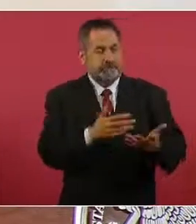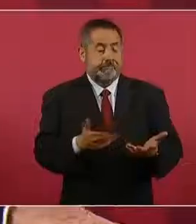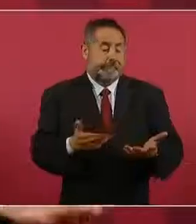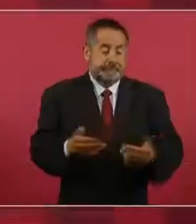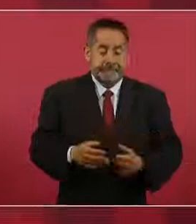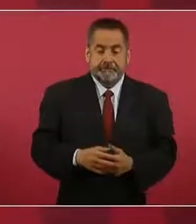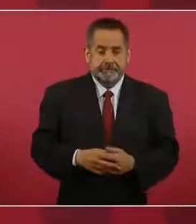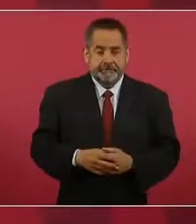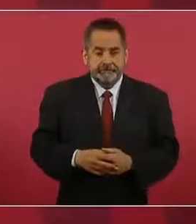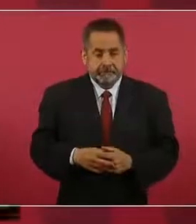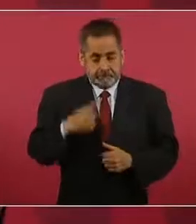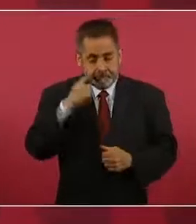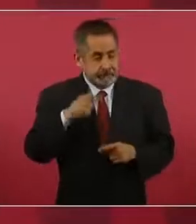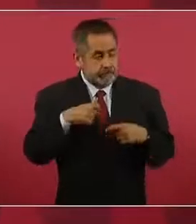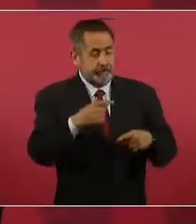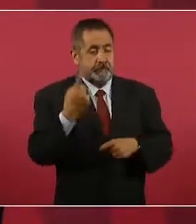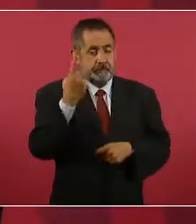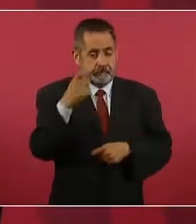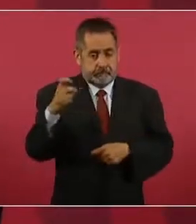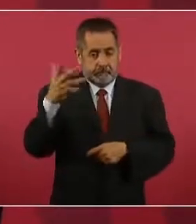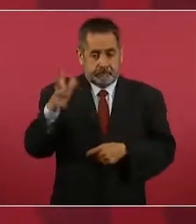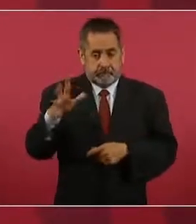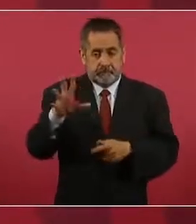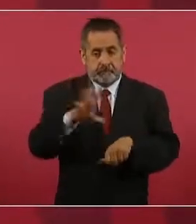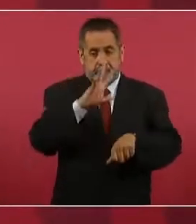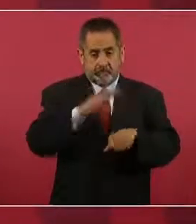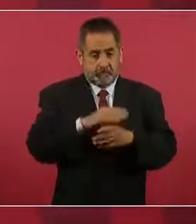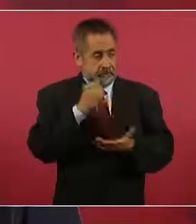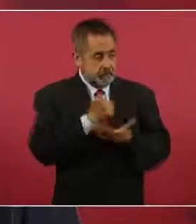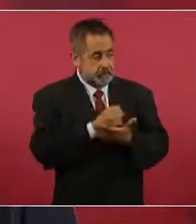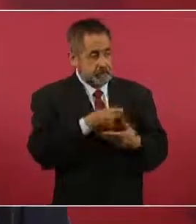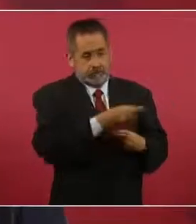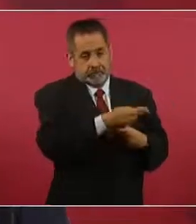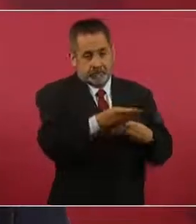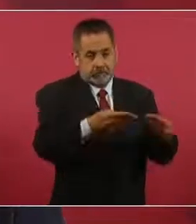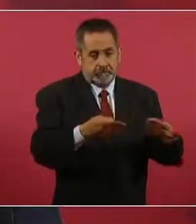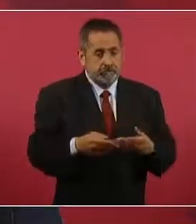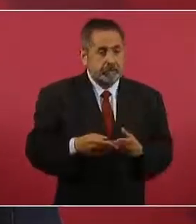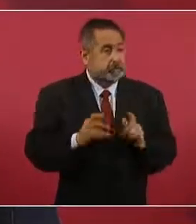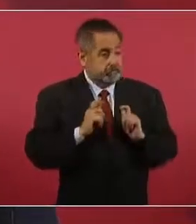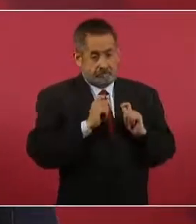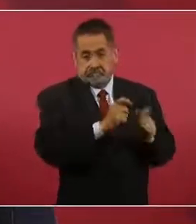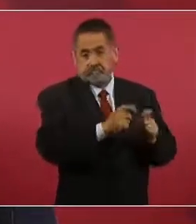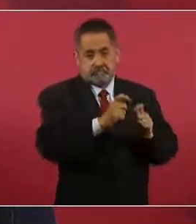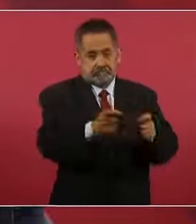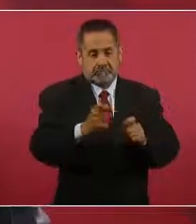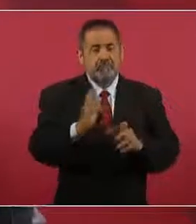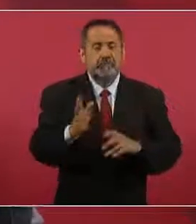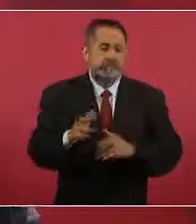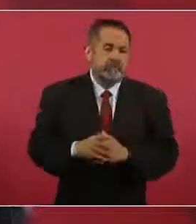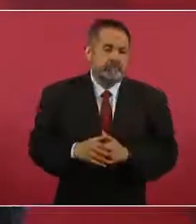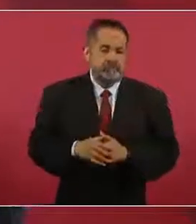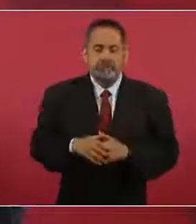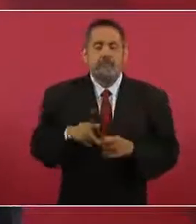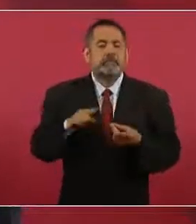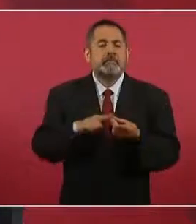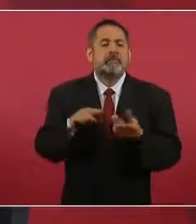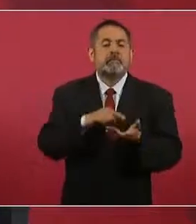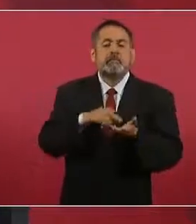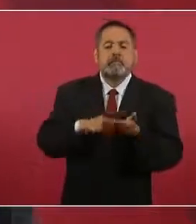Y de las 110 concesiones entregadas en las zonas